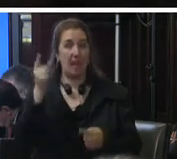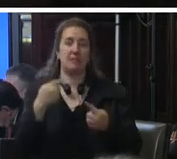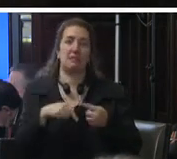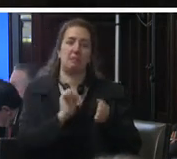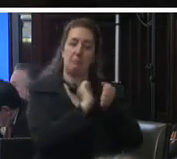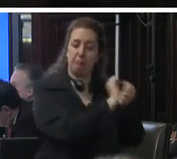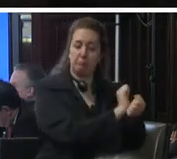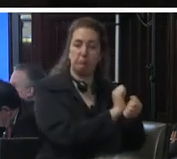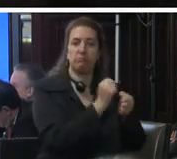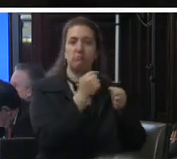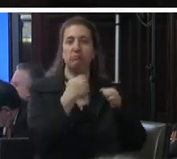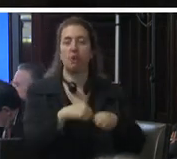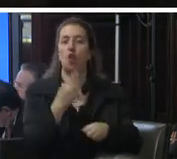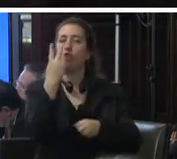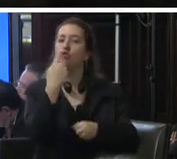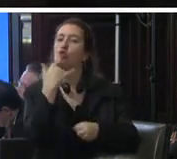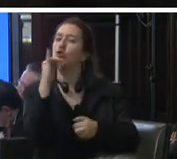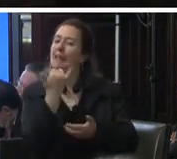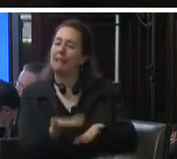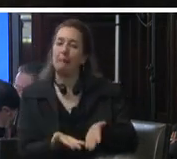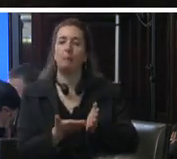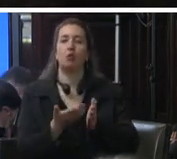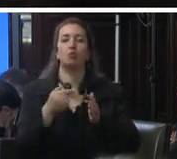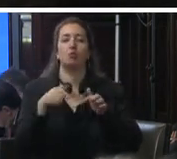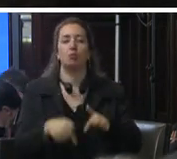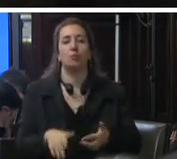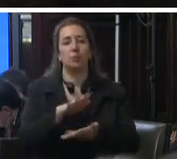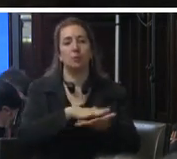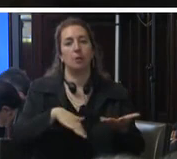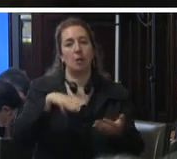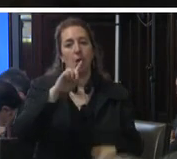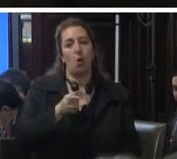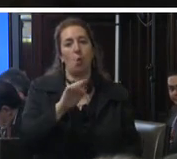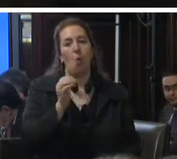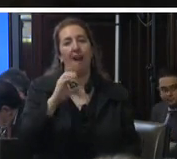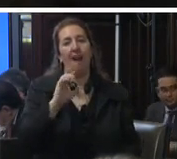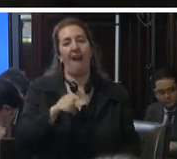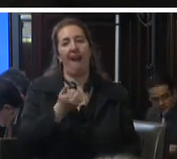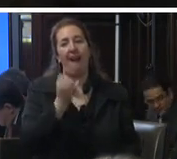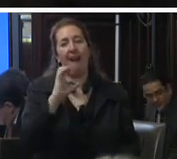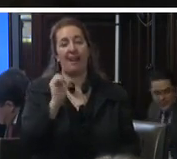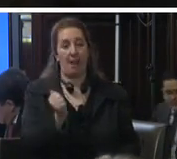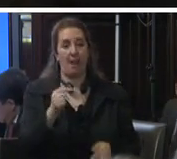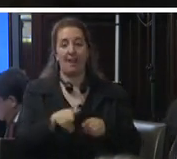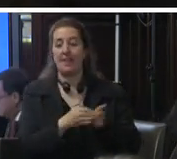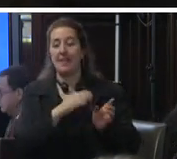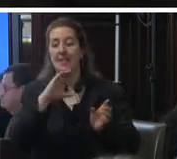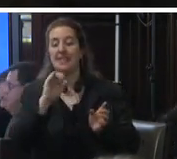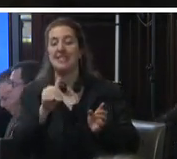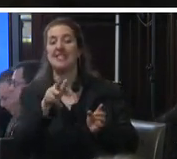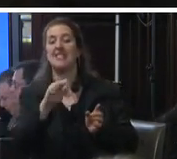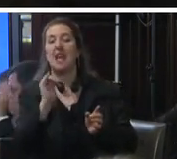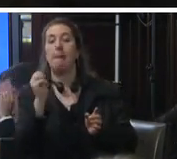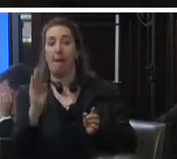ejemplos representativos de los que se vive en este sector en méxico son oaxaca y chiapas en oaxaca existe un